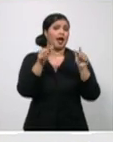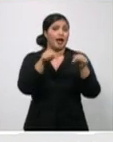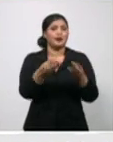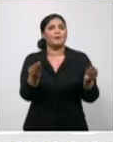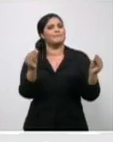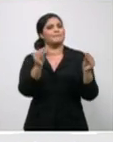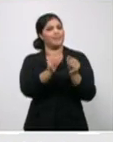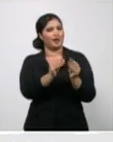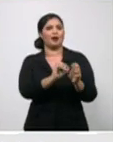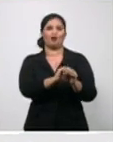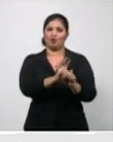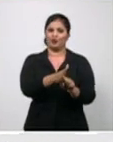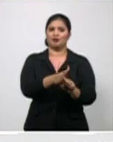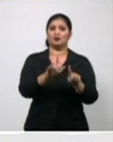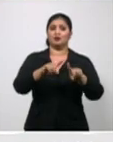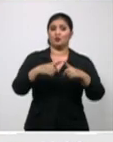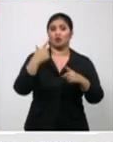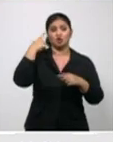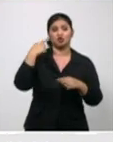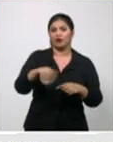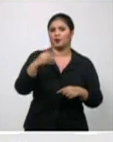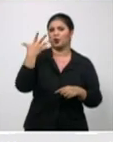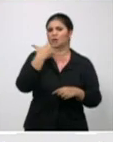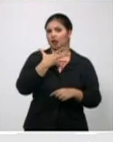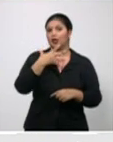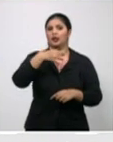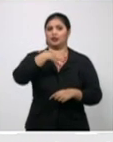tenemos que protegernos, aunque pensemos que no.